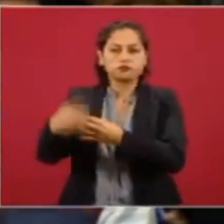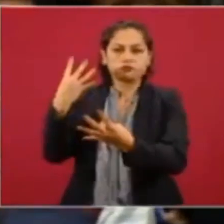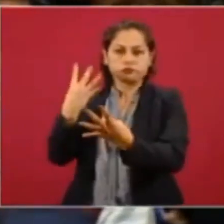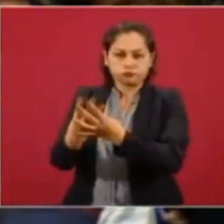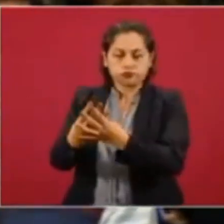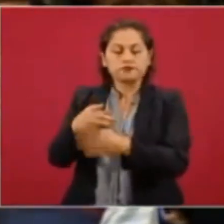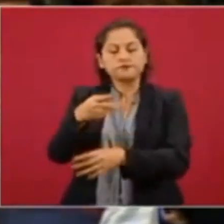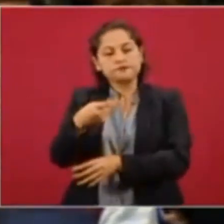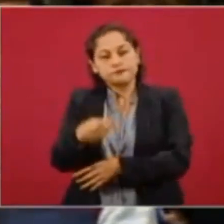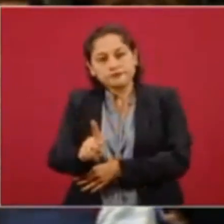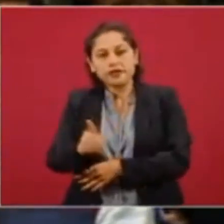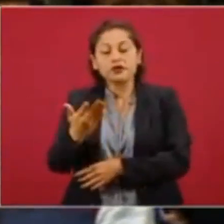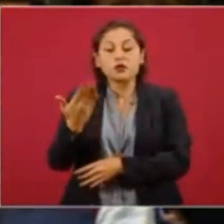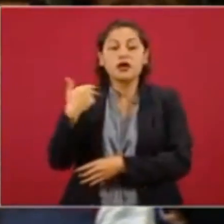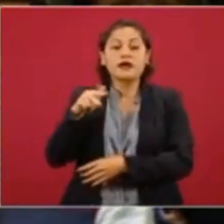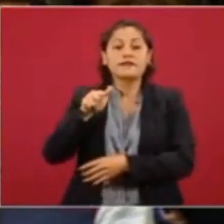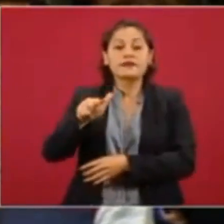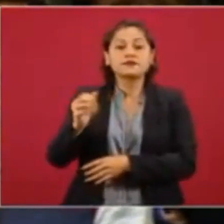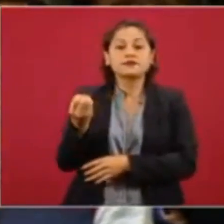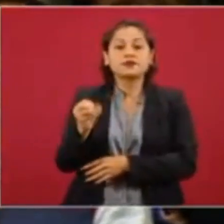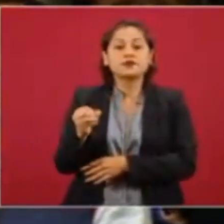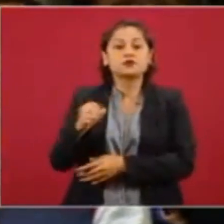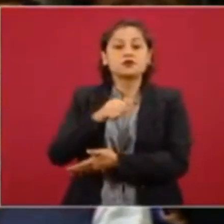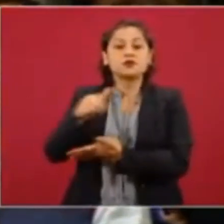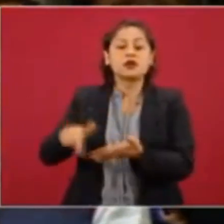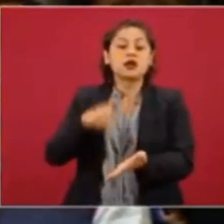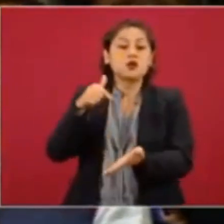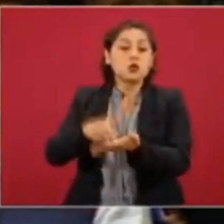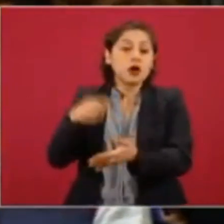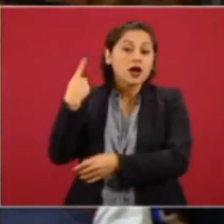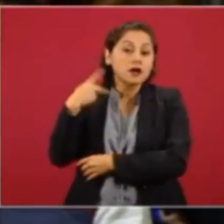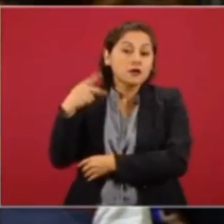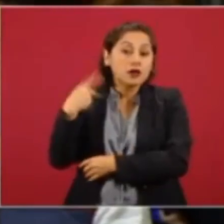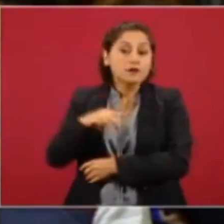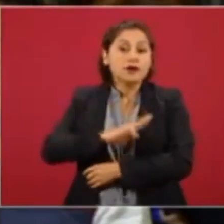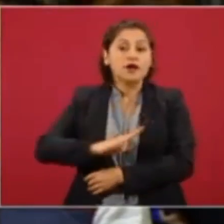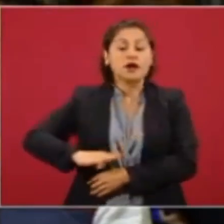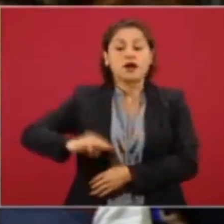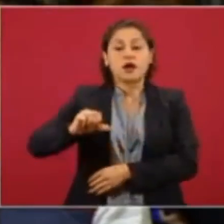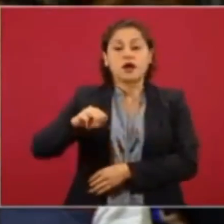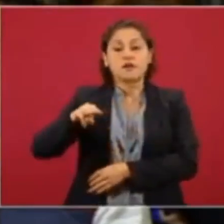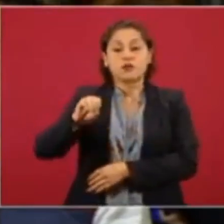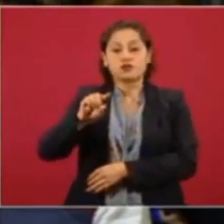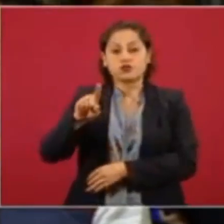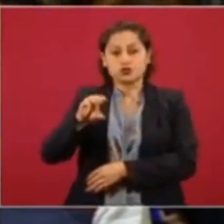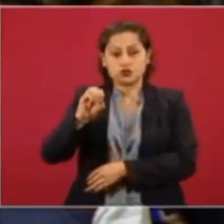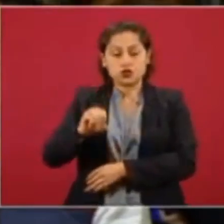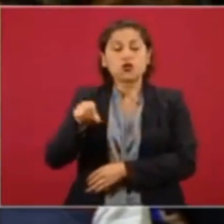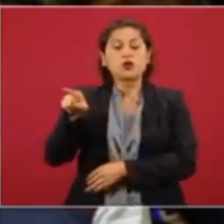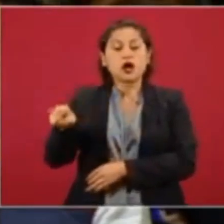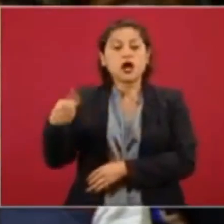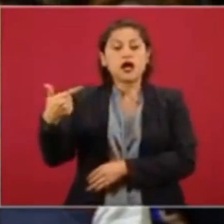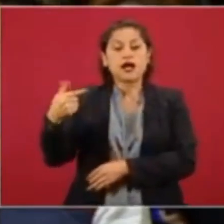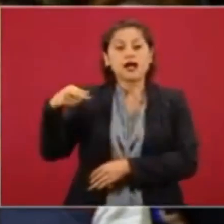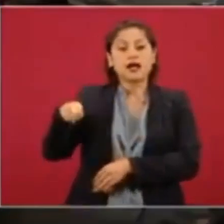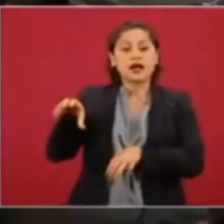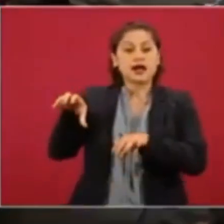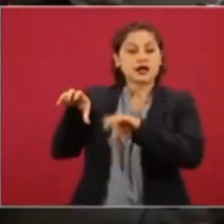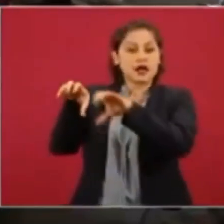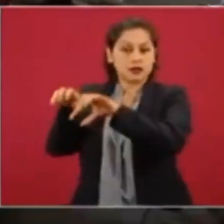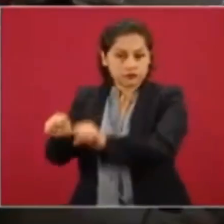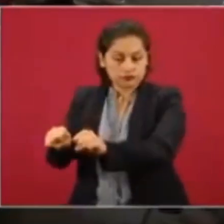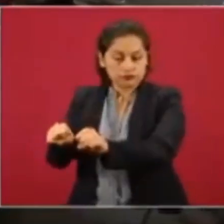municipio de Amozó, Puebla, pues fue detenida por la Guardia Nacional, obviamente la Guardia Nacional